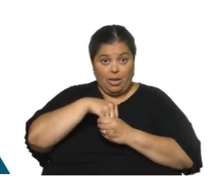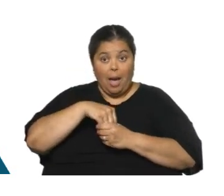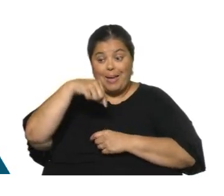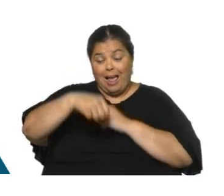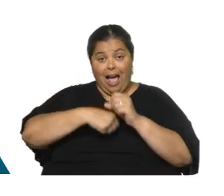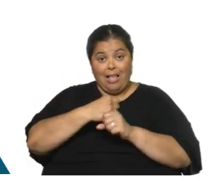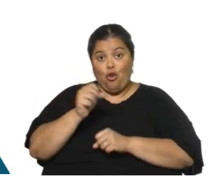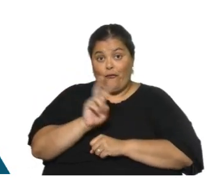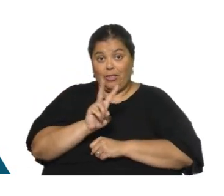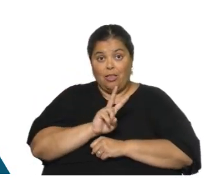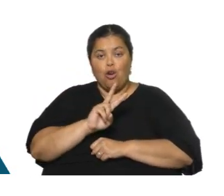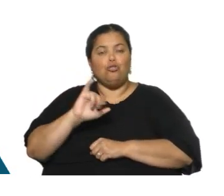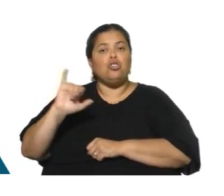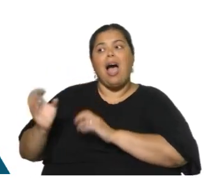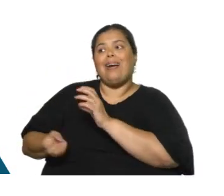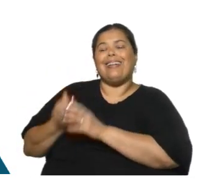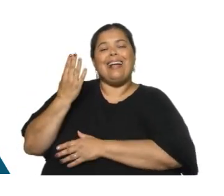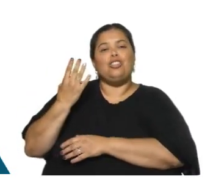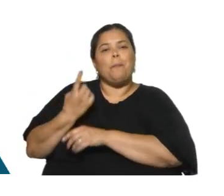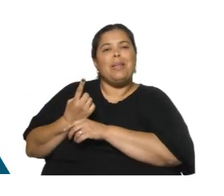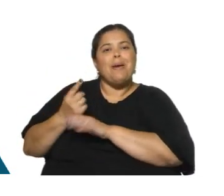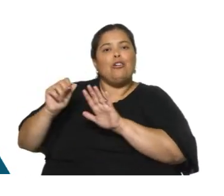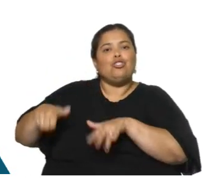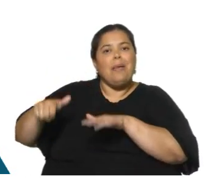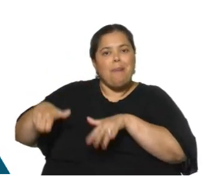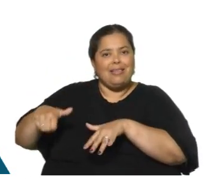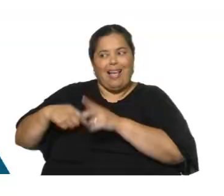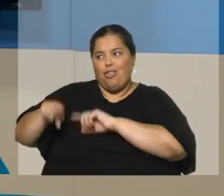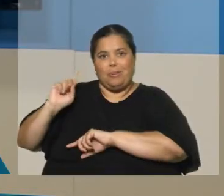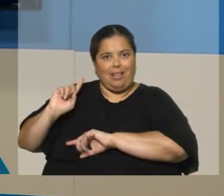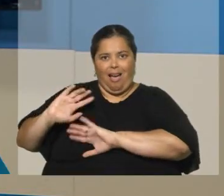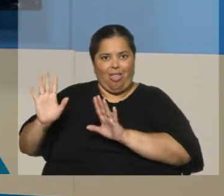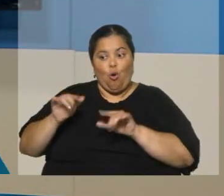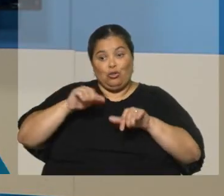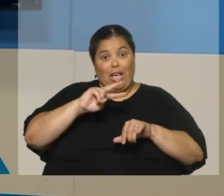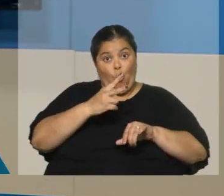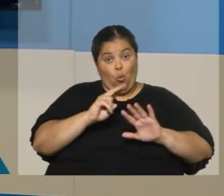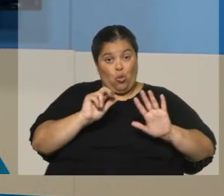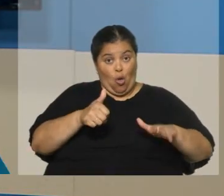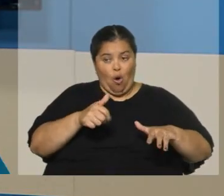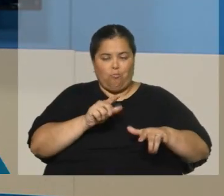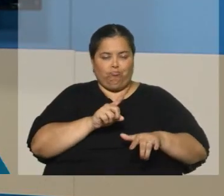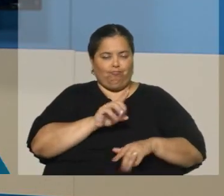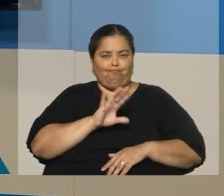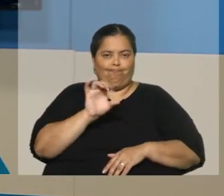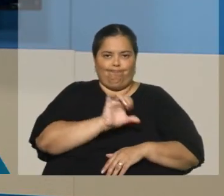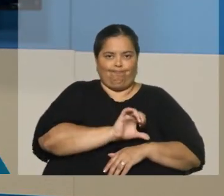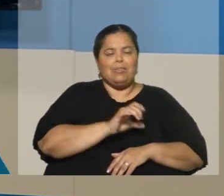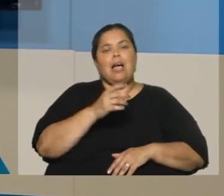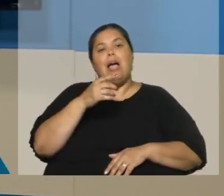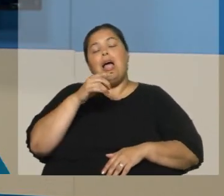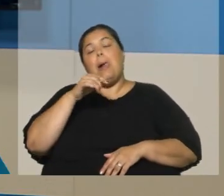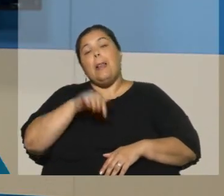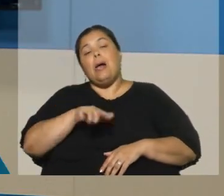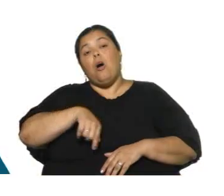que se creó todo en la primera mitad del año y no lo vamos a ir viendo en este segundo semestre que todavía no tenemos cerrado en cuanto a datos. La gráfica de